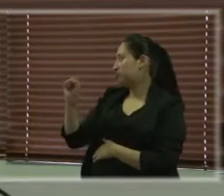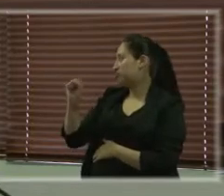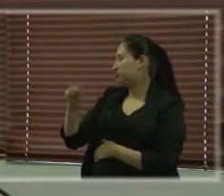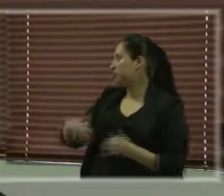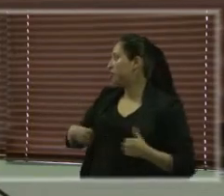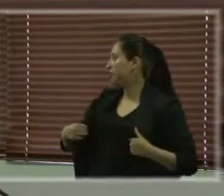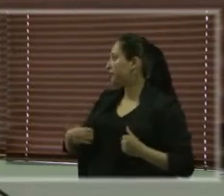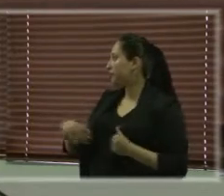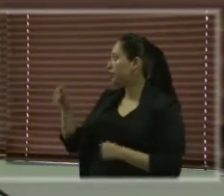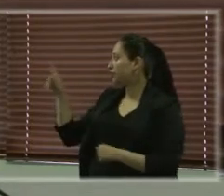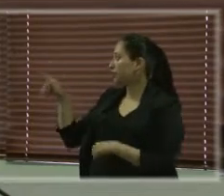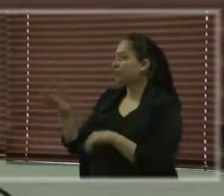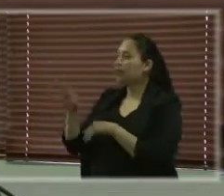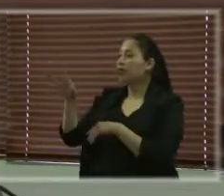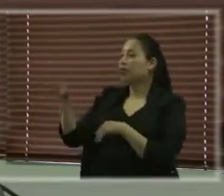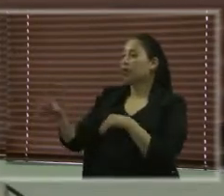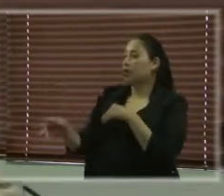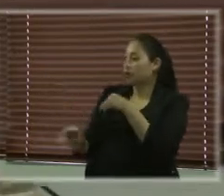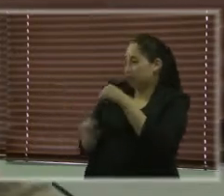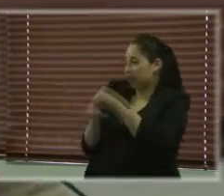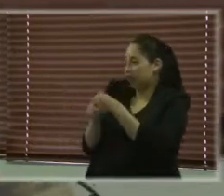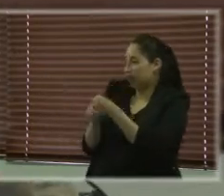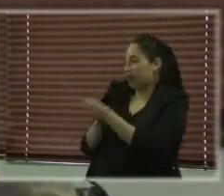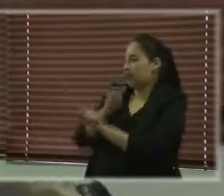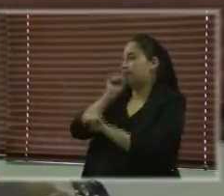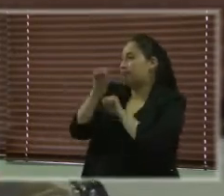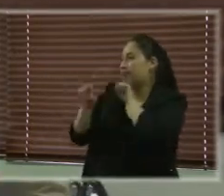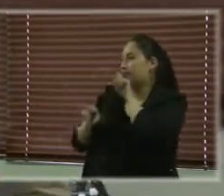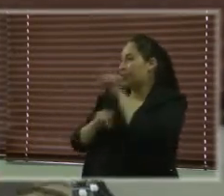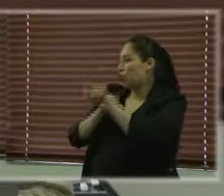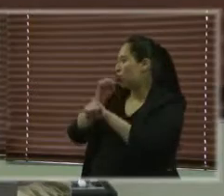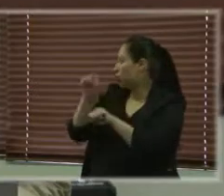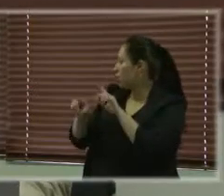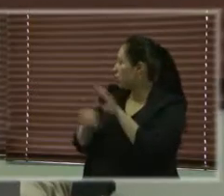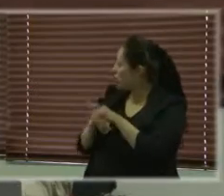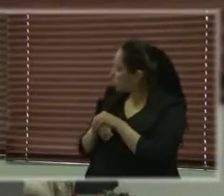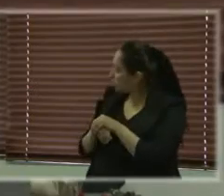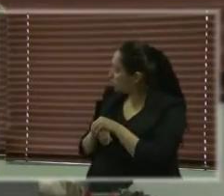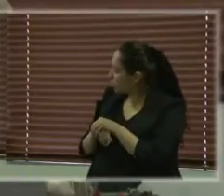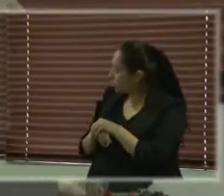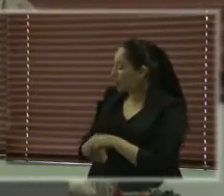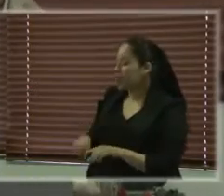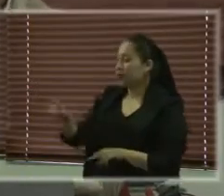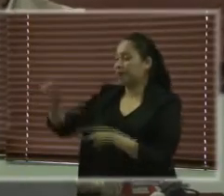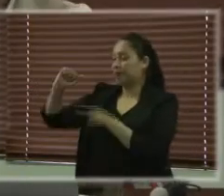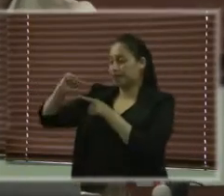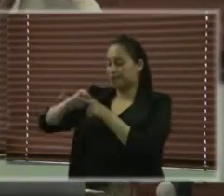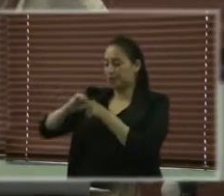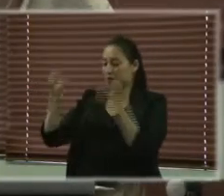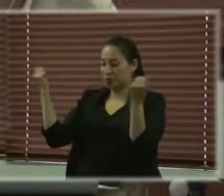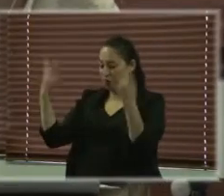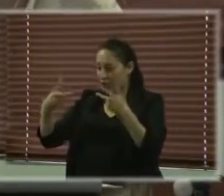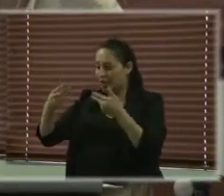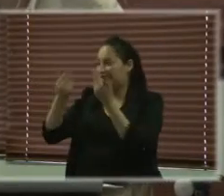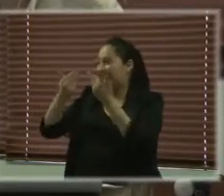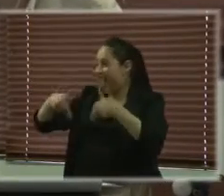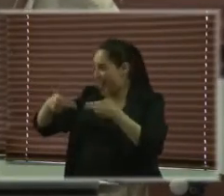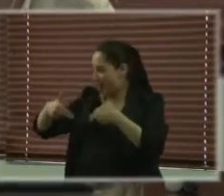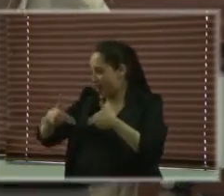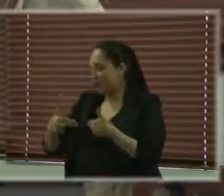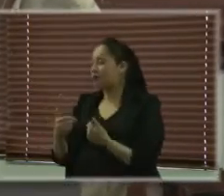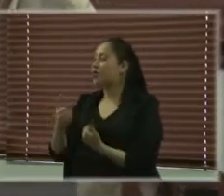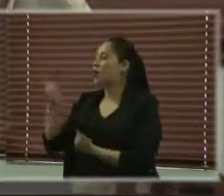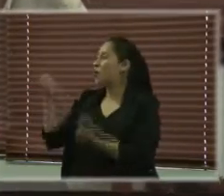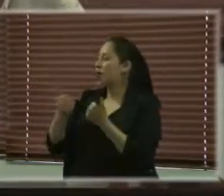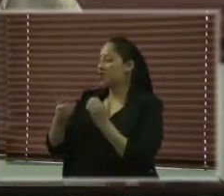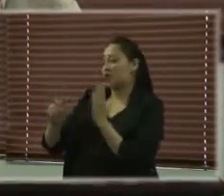Yo quería hacer un par de preguntas, Silvia. Una es, de las prácticas de violencia basada en género, ¿cuáles han sido las